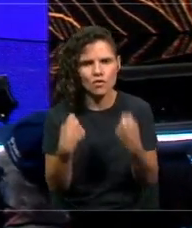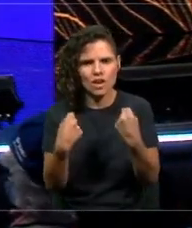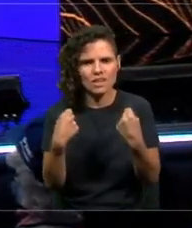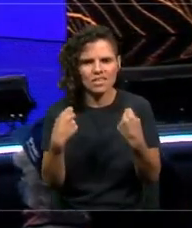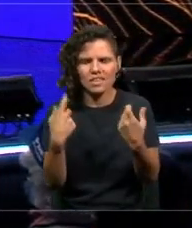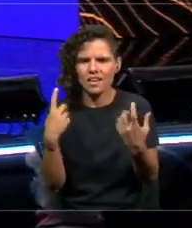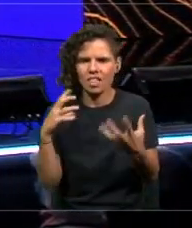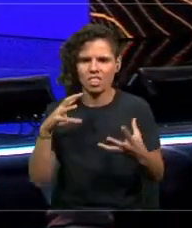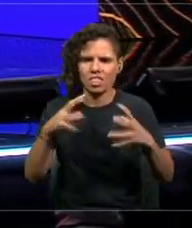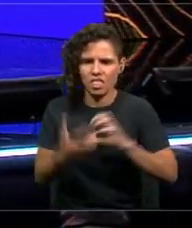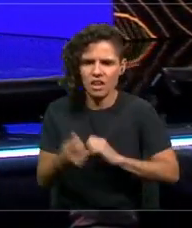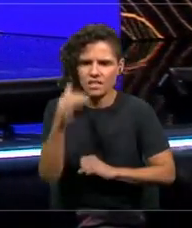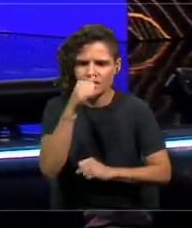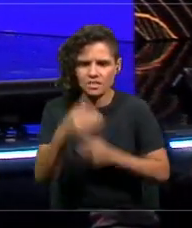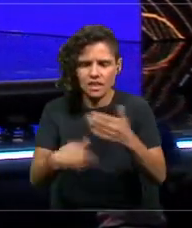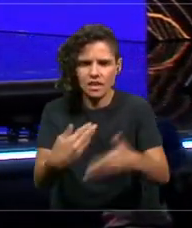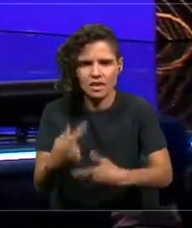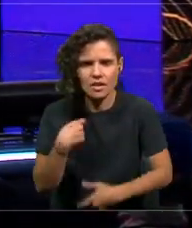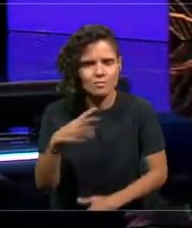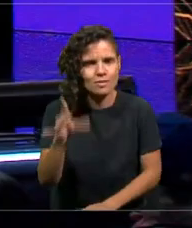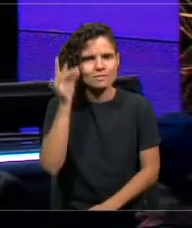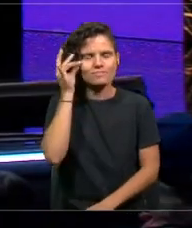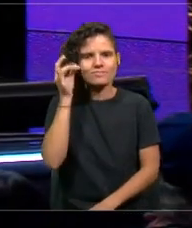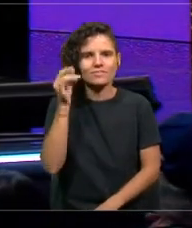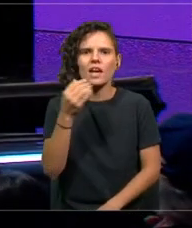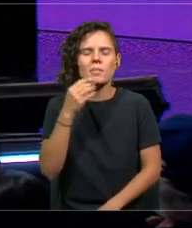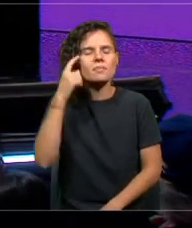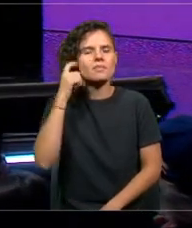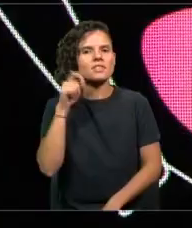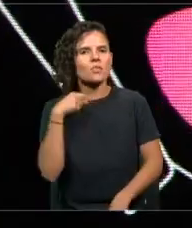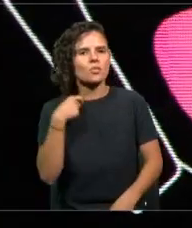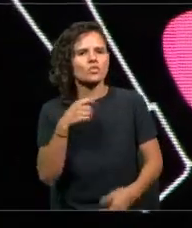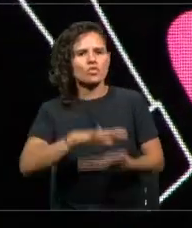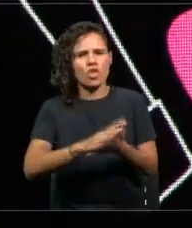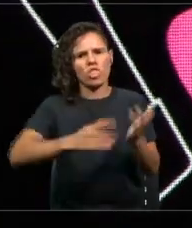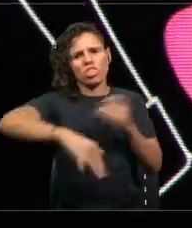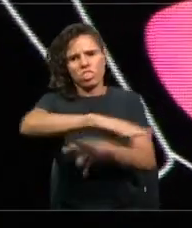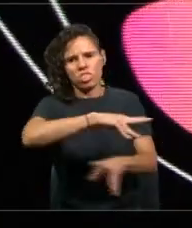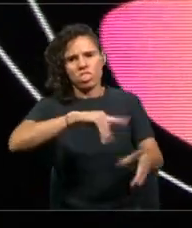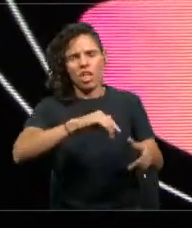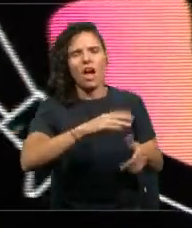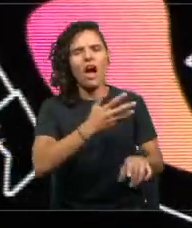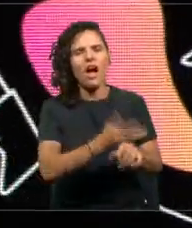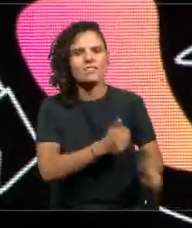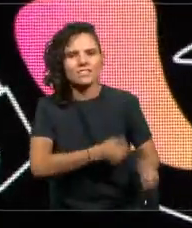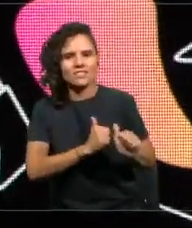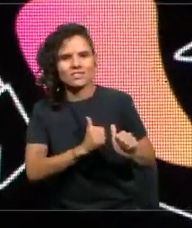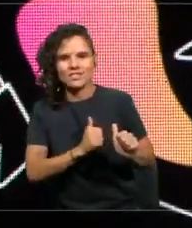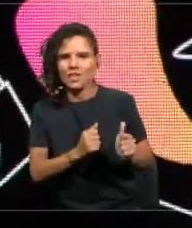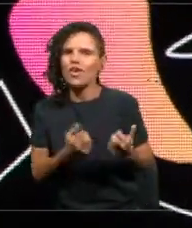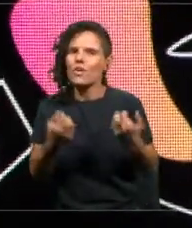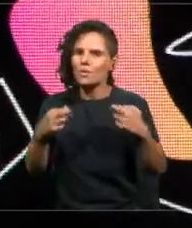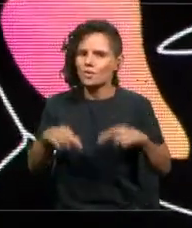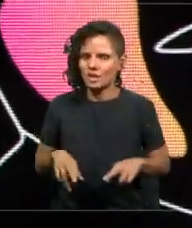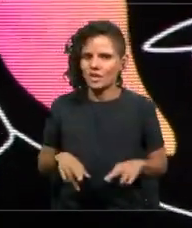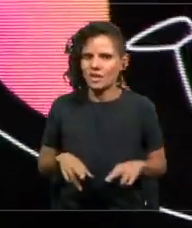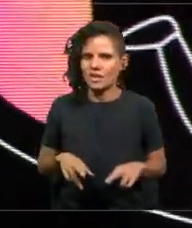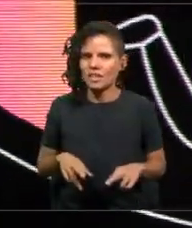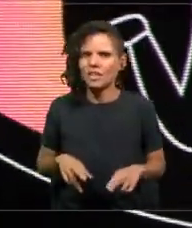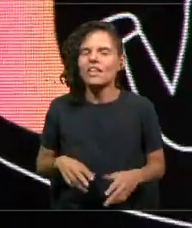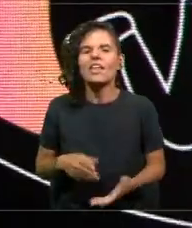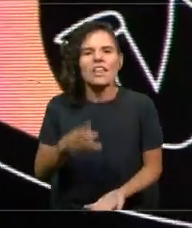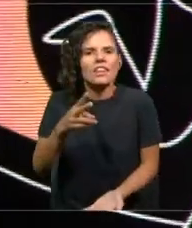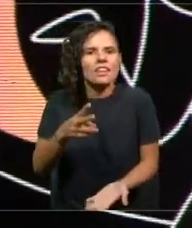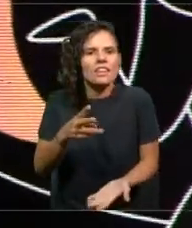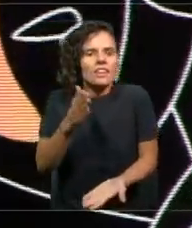tiempo, creemos nosotros que también se constituye en una oportunidad. Tenemos un desafío. Y tenemos que decirlo con mucha